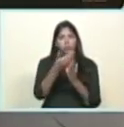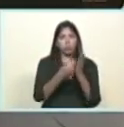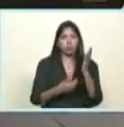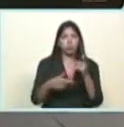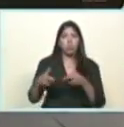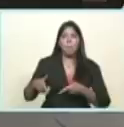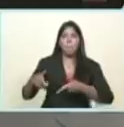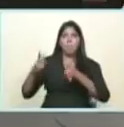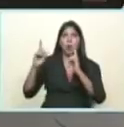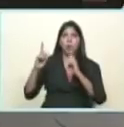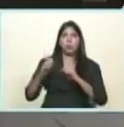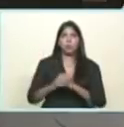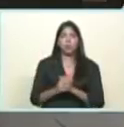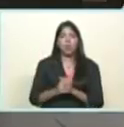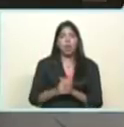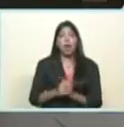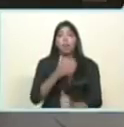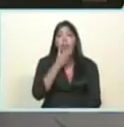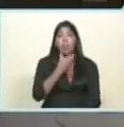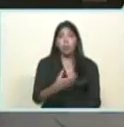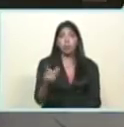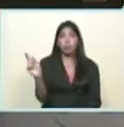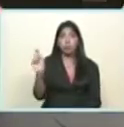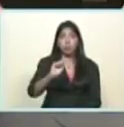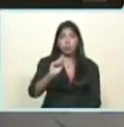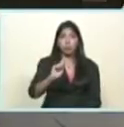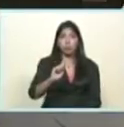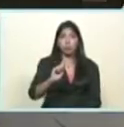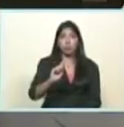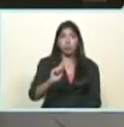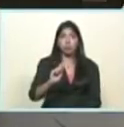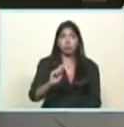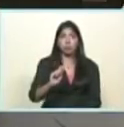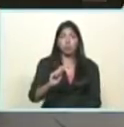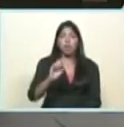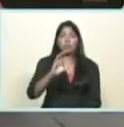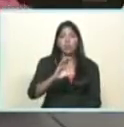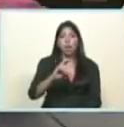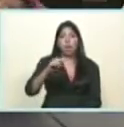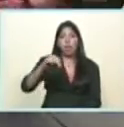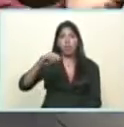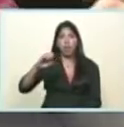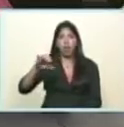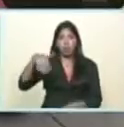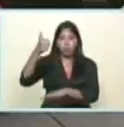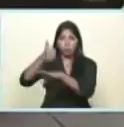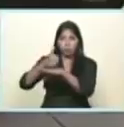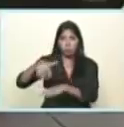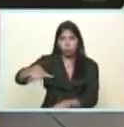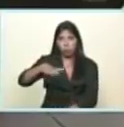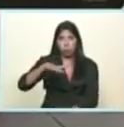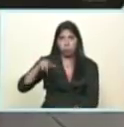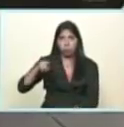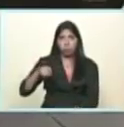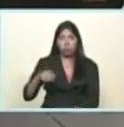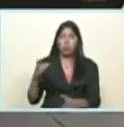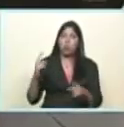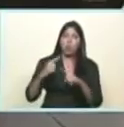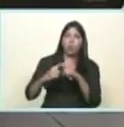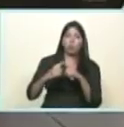para en el mes de diciembre el poder constituido el poder electoral y todas las fuerzas del estado